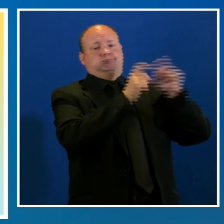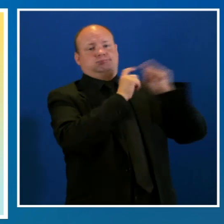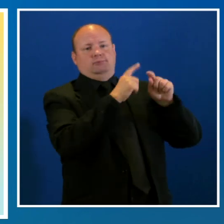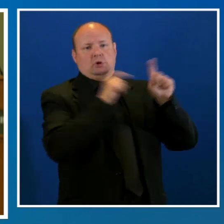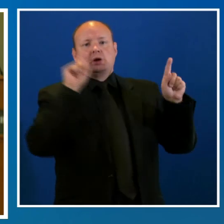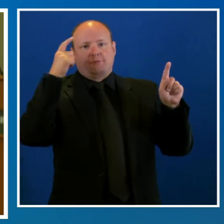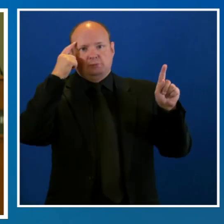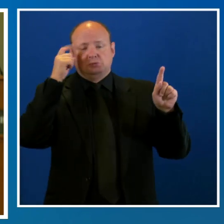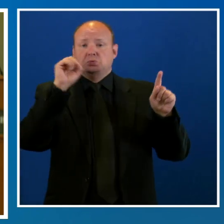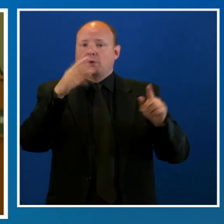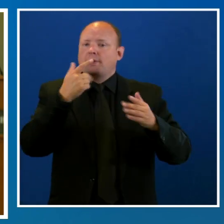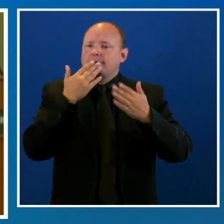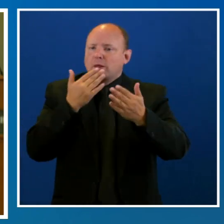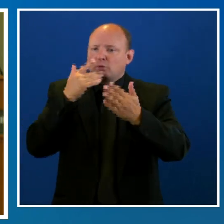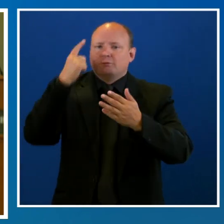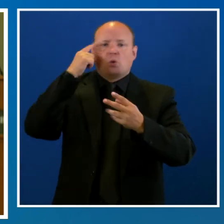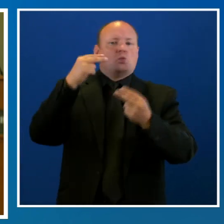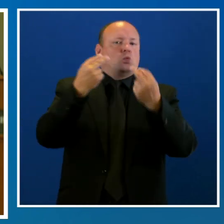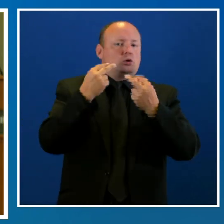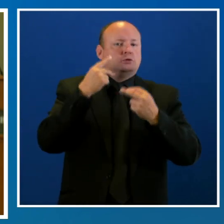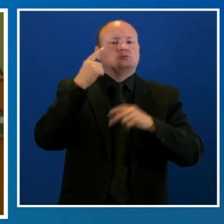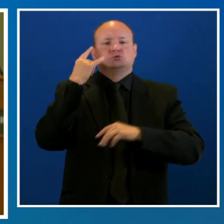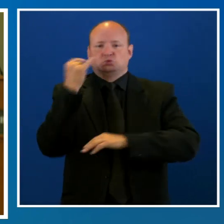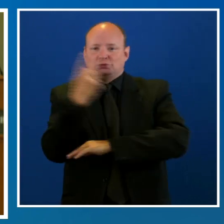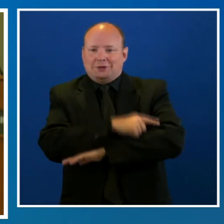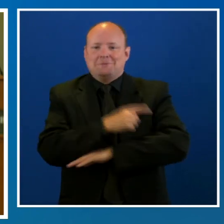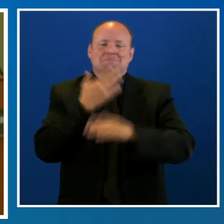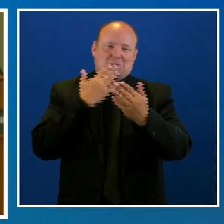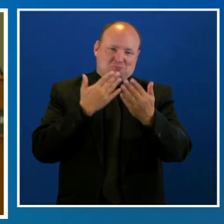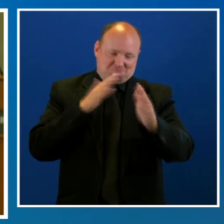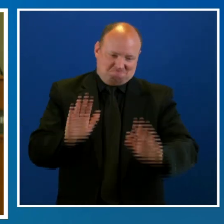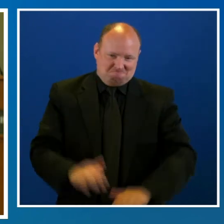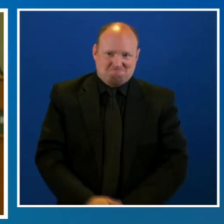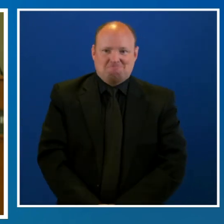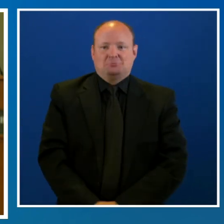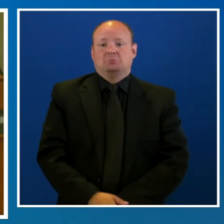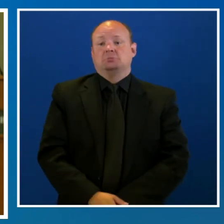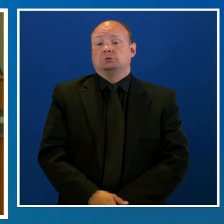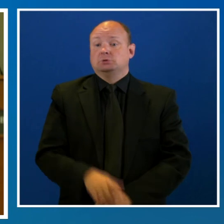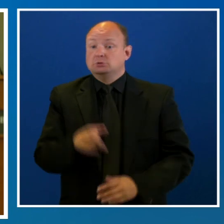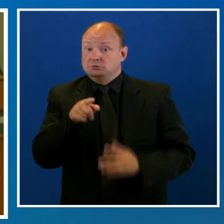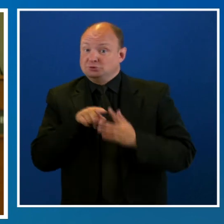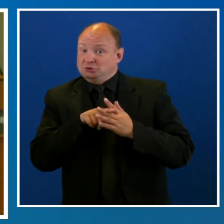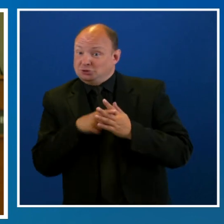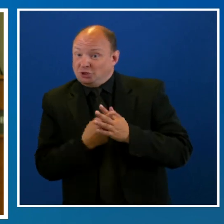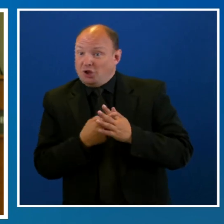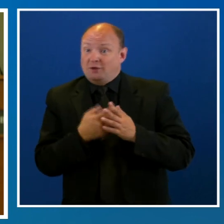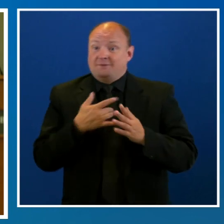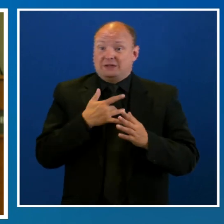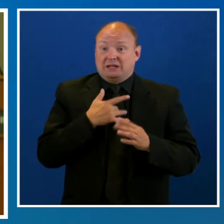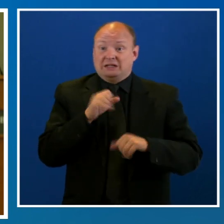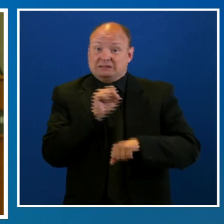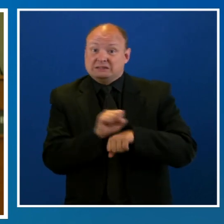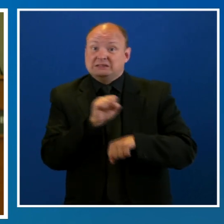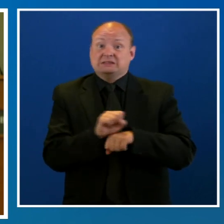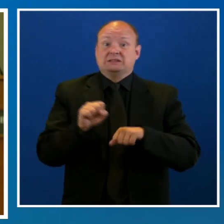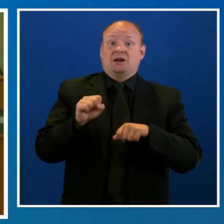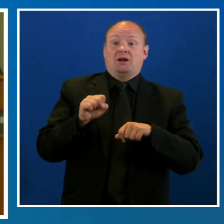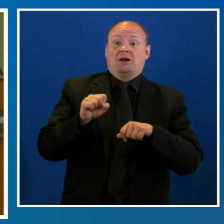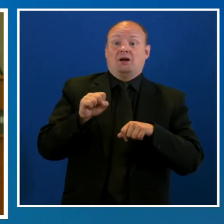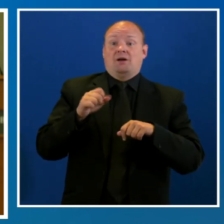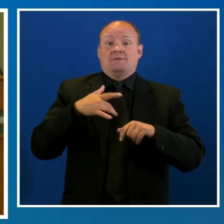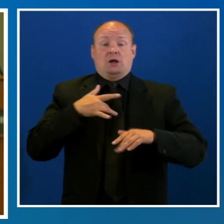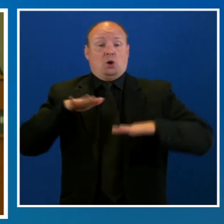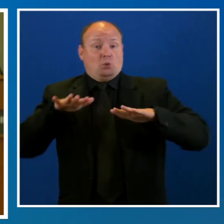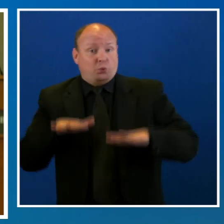acompañarme en la actualización de hoy. A medida que todos comenzamos a cosechar las recompensas de nuestros esfuerzos colectivos